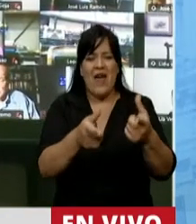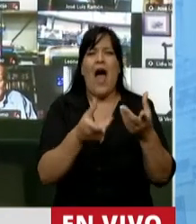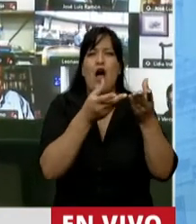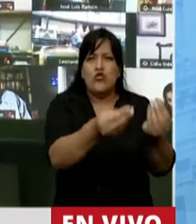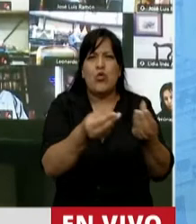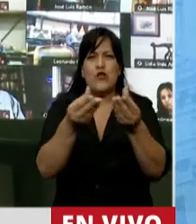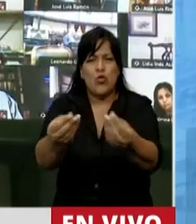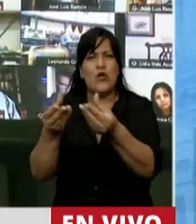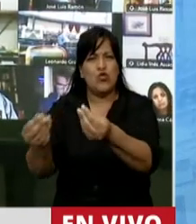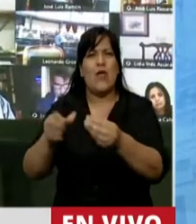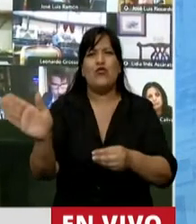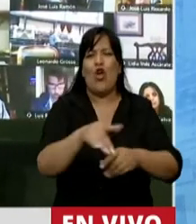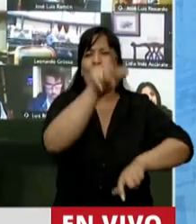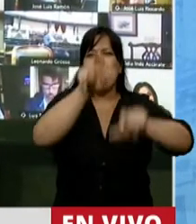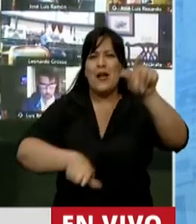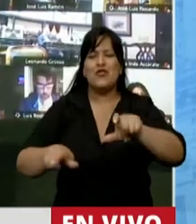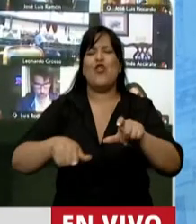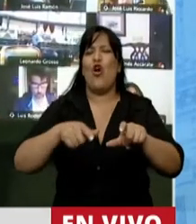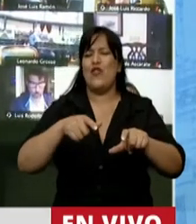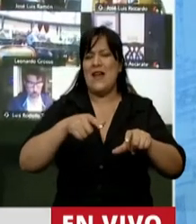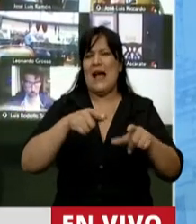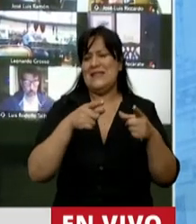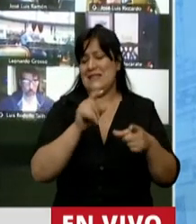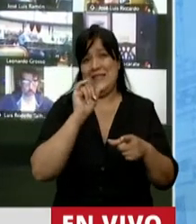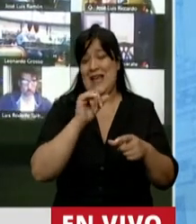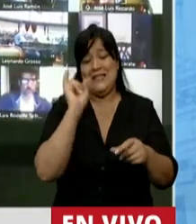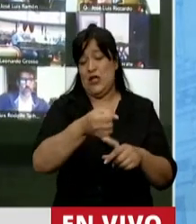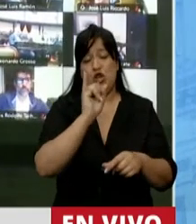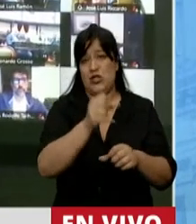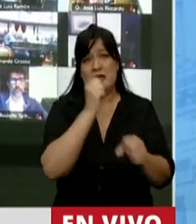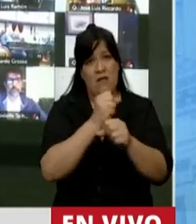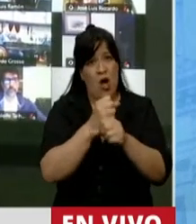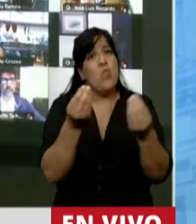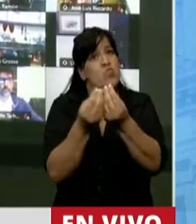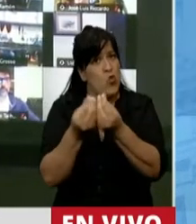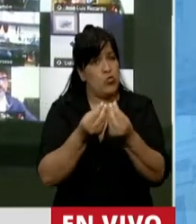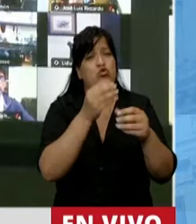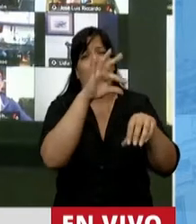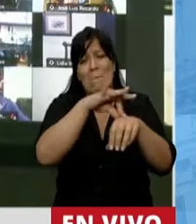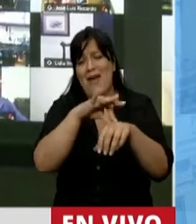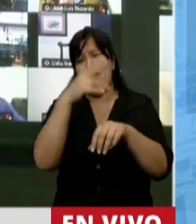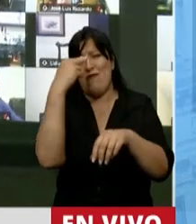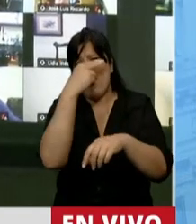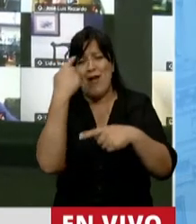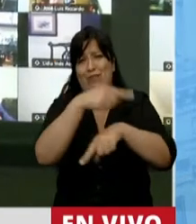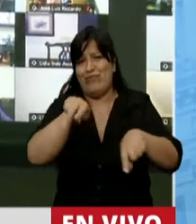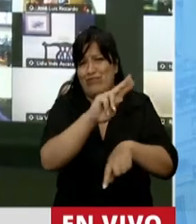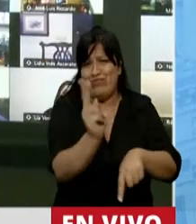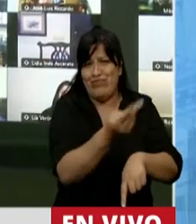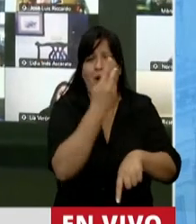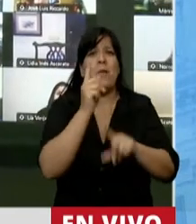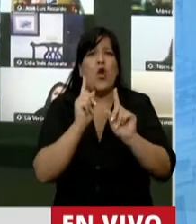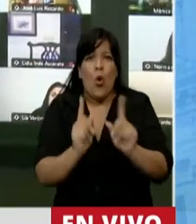todos los trabajadores esenciales, muchos de los cuales han perdido la vida y que muchos siguen estando